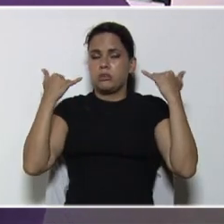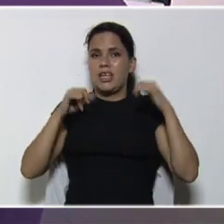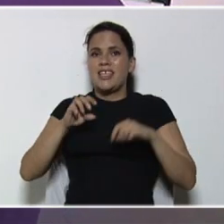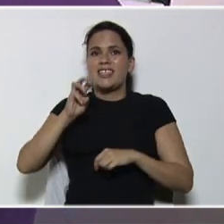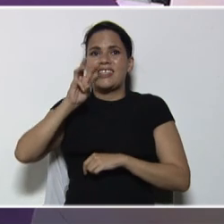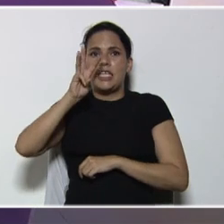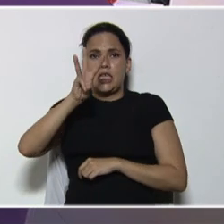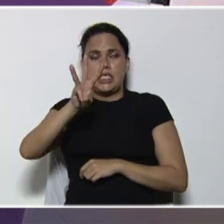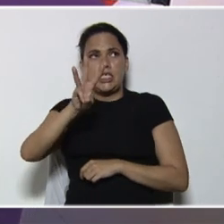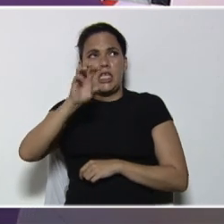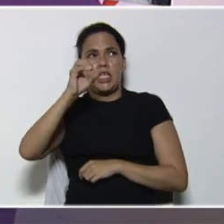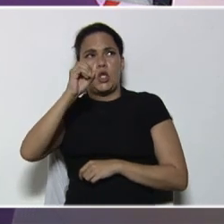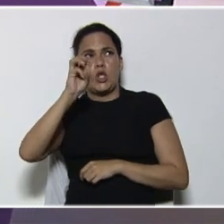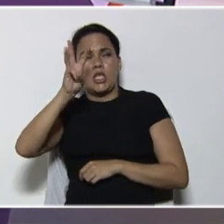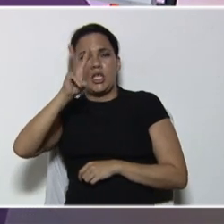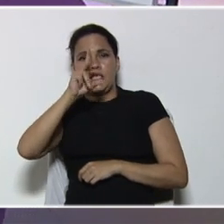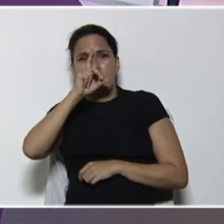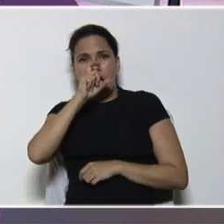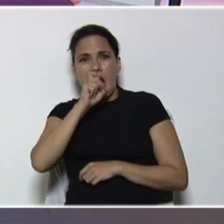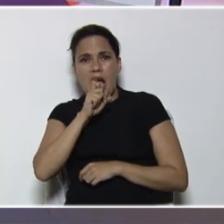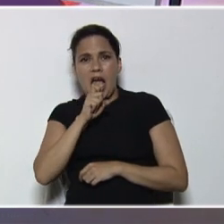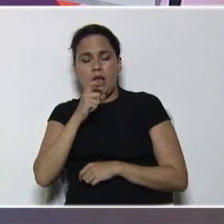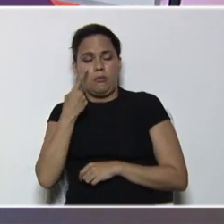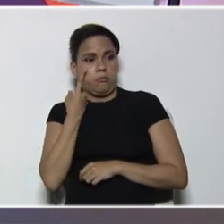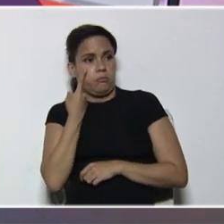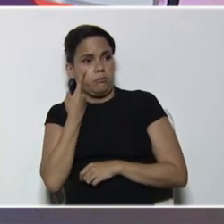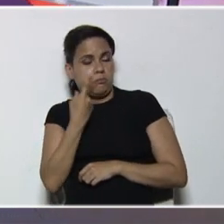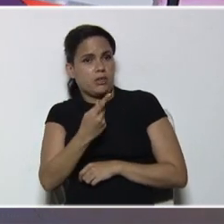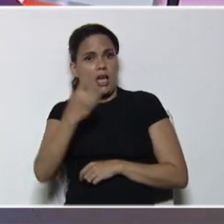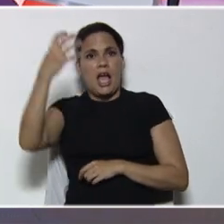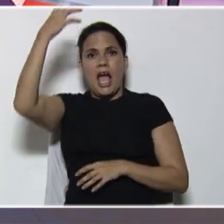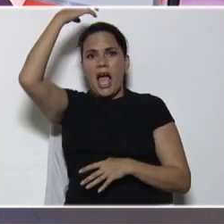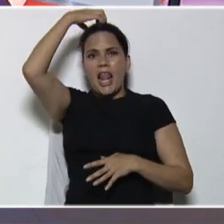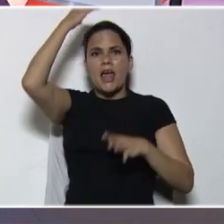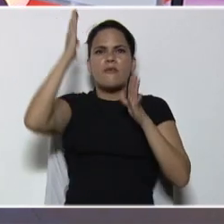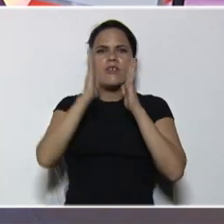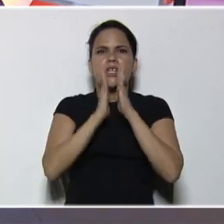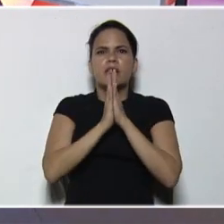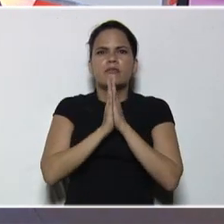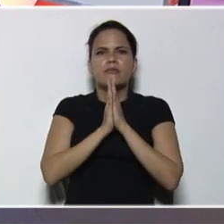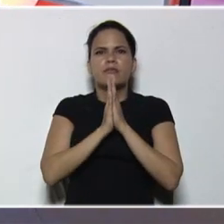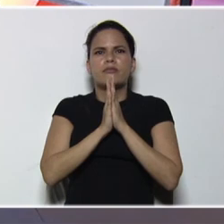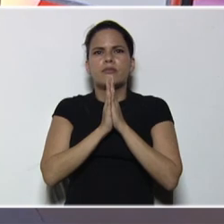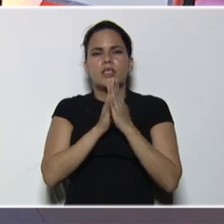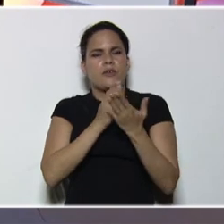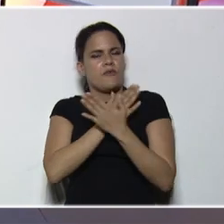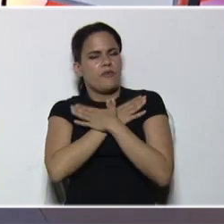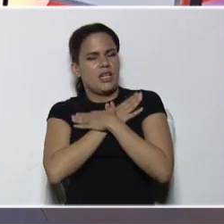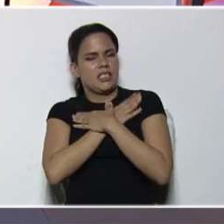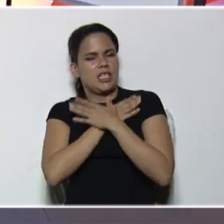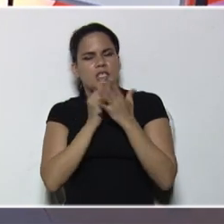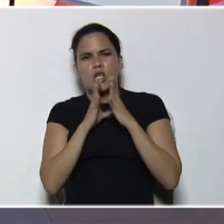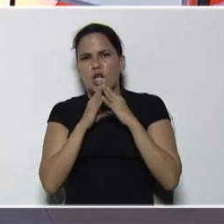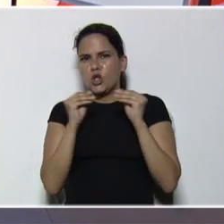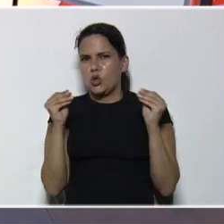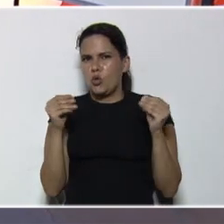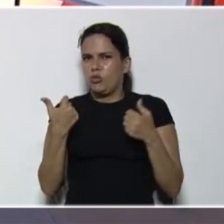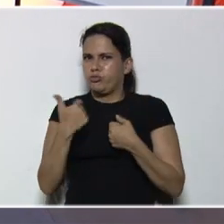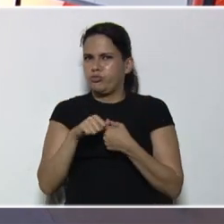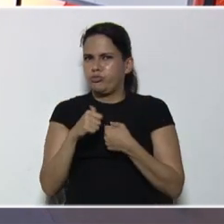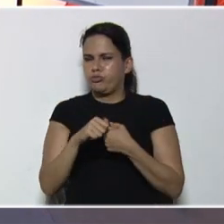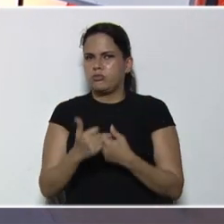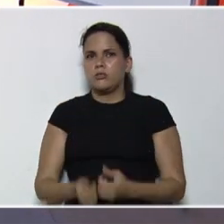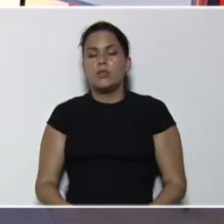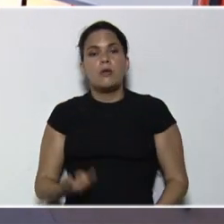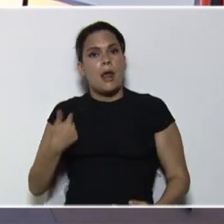la aparición, de la Virgen, de Chiquinquirá, felicitaciones, todos los Zulianos, a mis amigos, gaiteros, y para